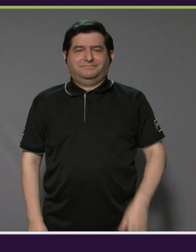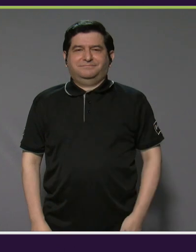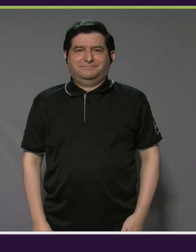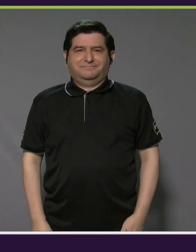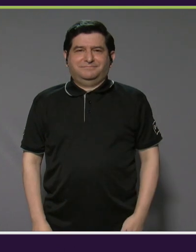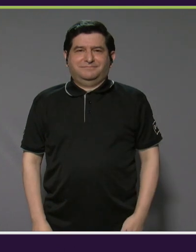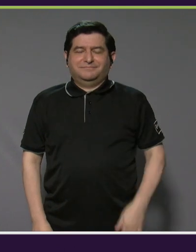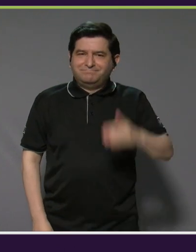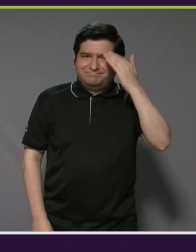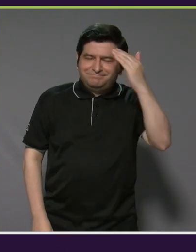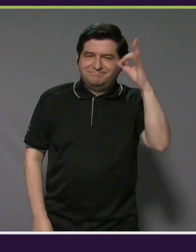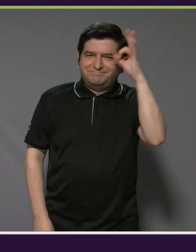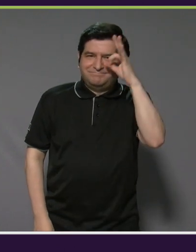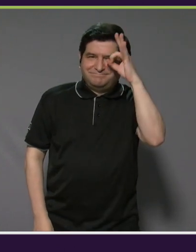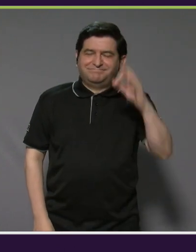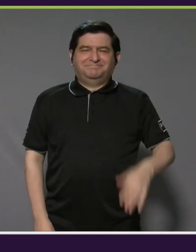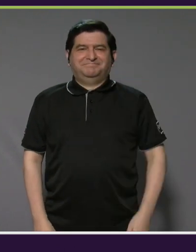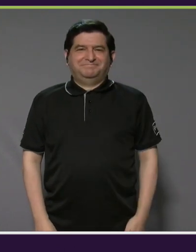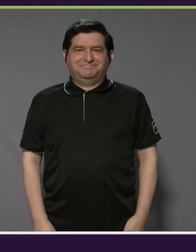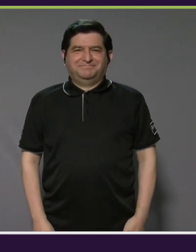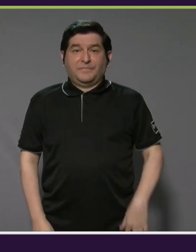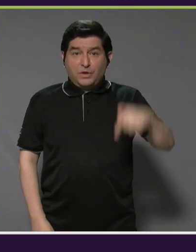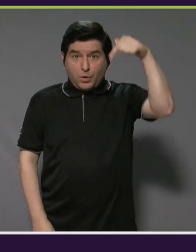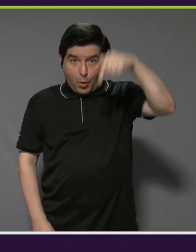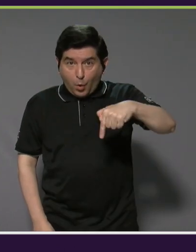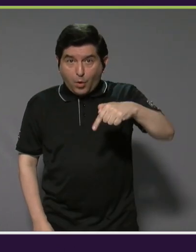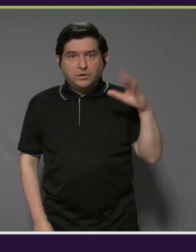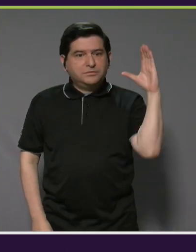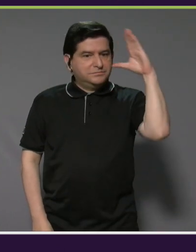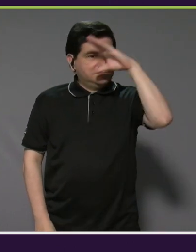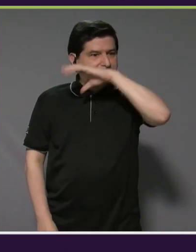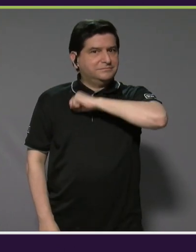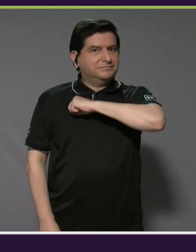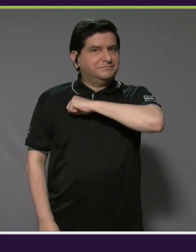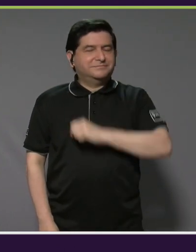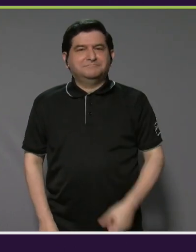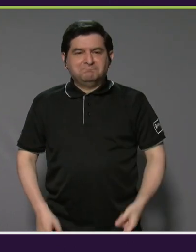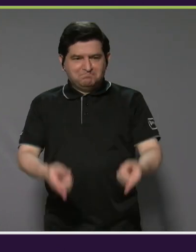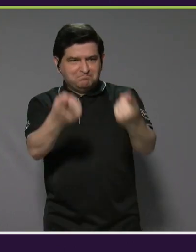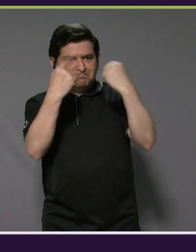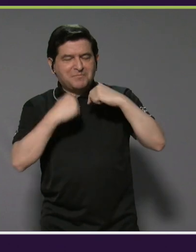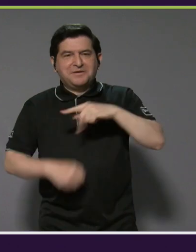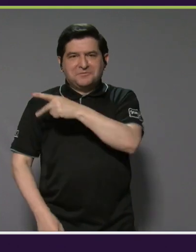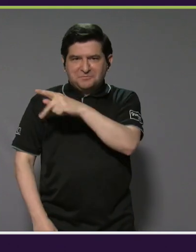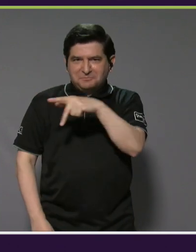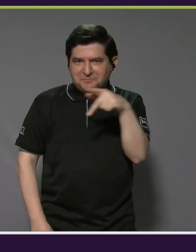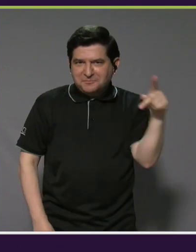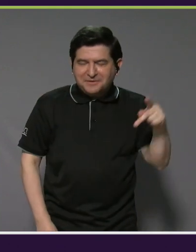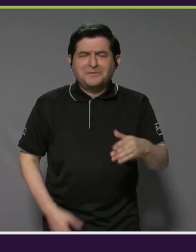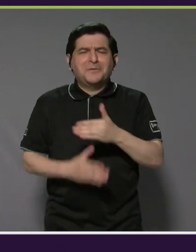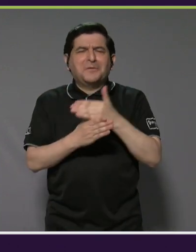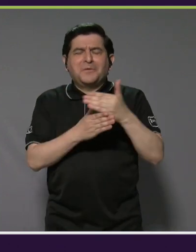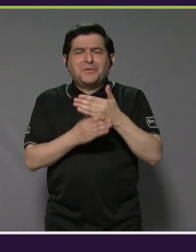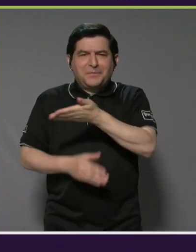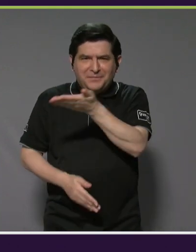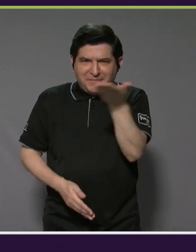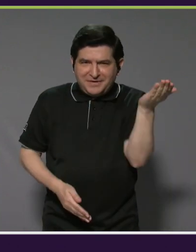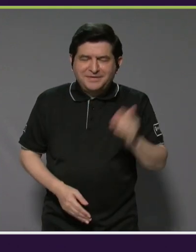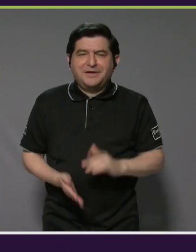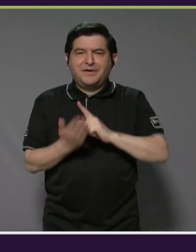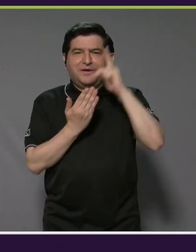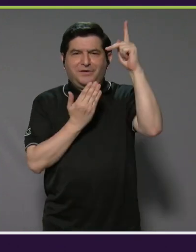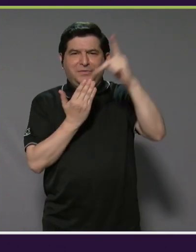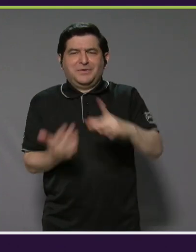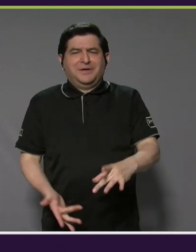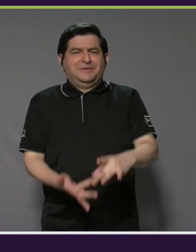mayores. Les saluda María Fernanda Jiménez. Hoy, como pueden notar, nos vinimos a Punta Arenas para compartir con ustedes un